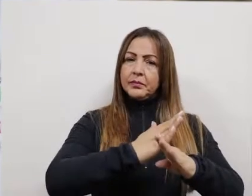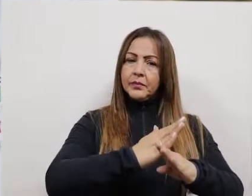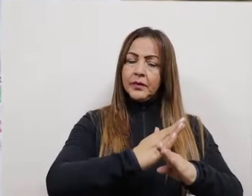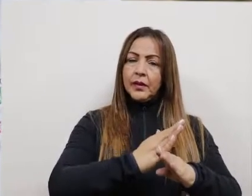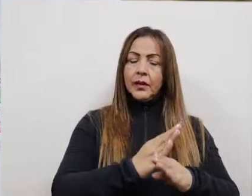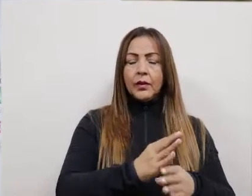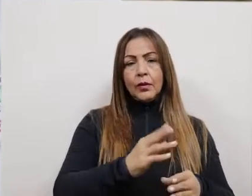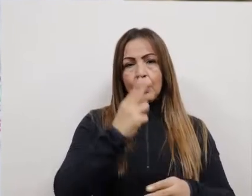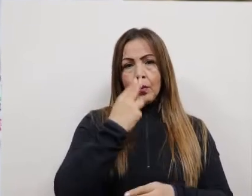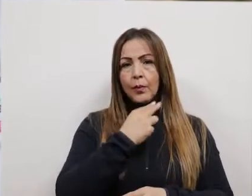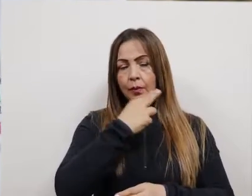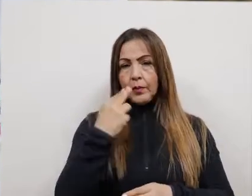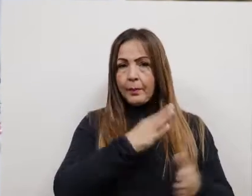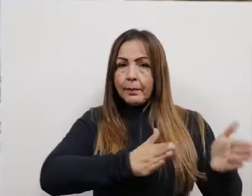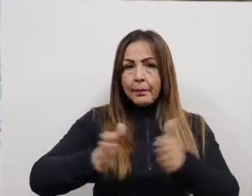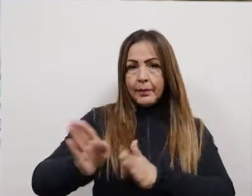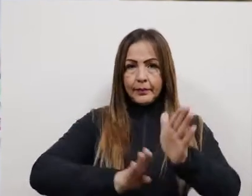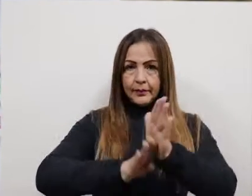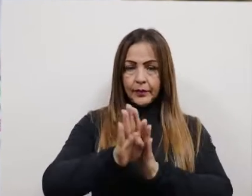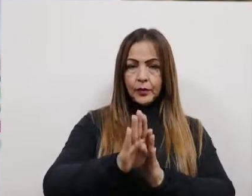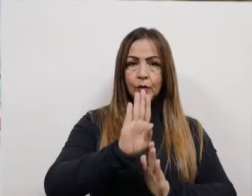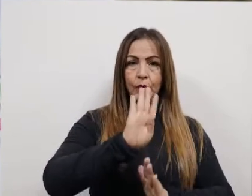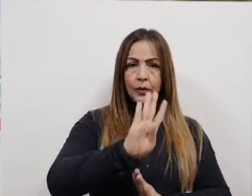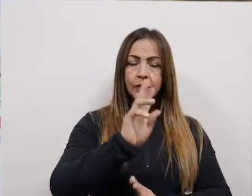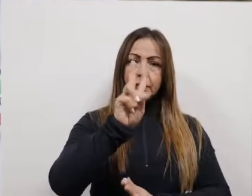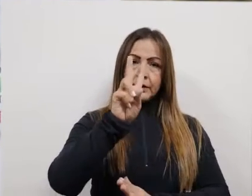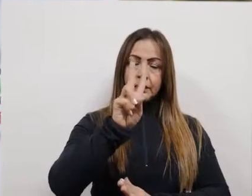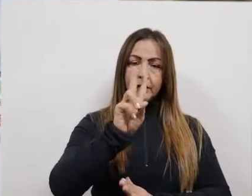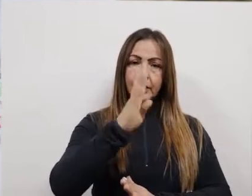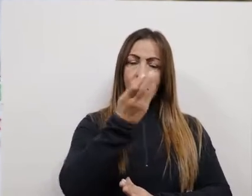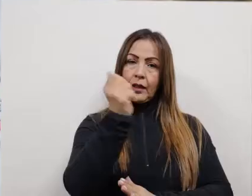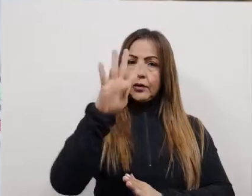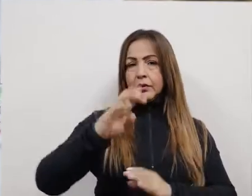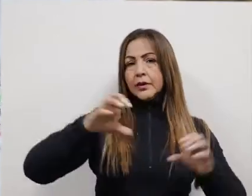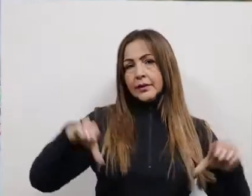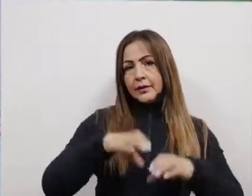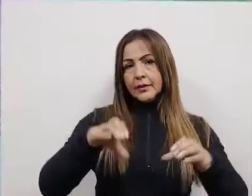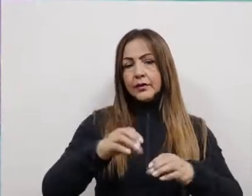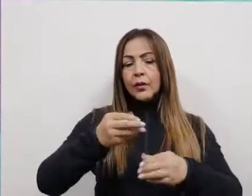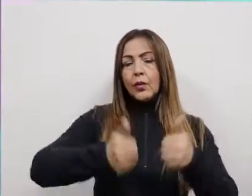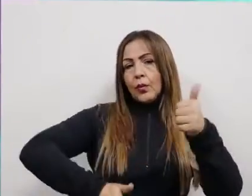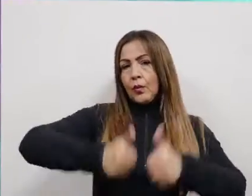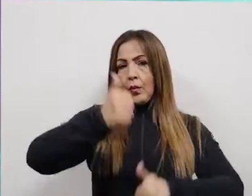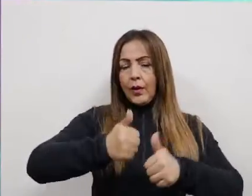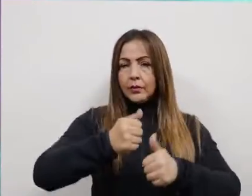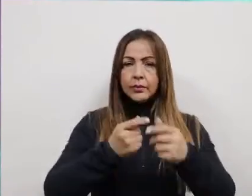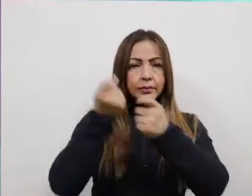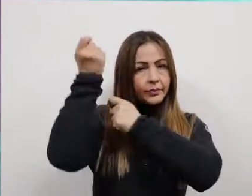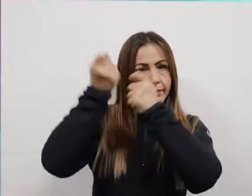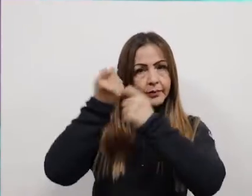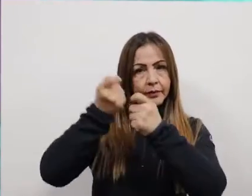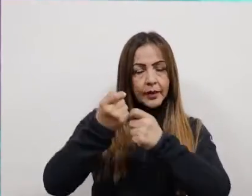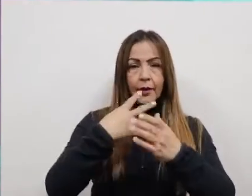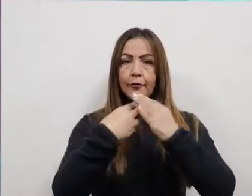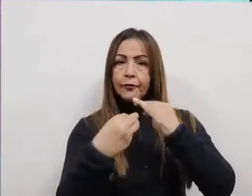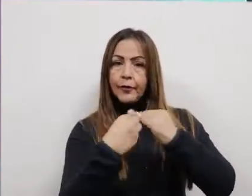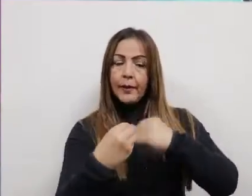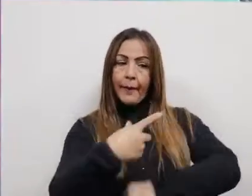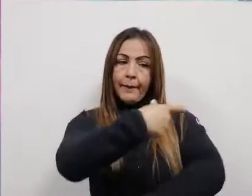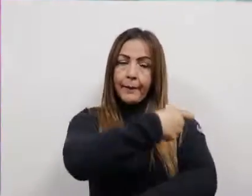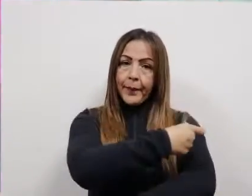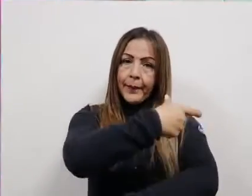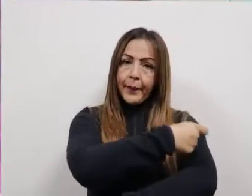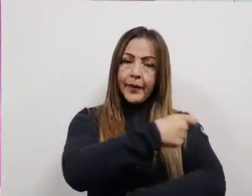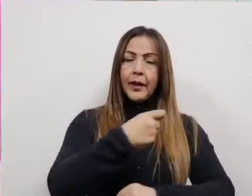y para dar cumplimiento a su plan de desarrollo ejecutó 414 actividades, dentro de ellas la estrategia